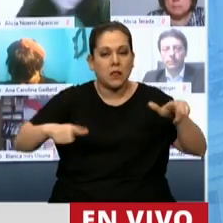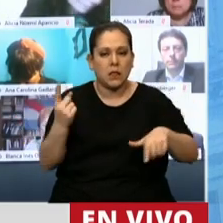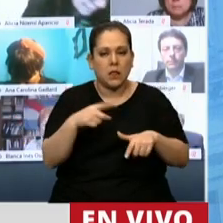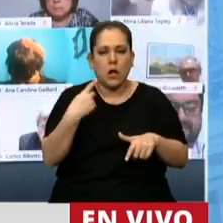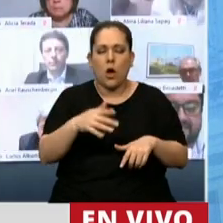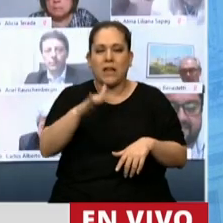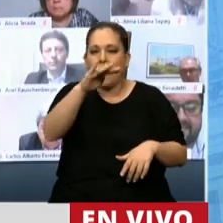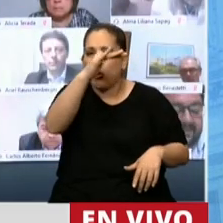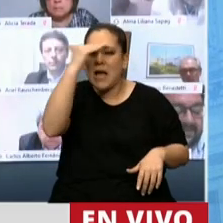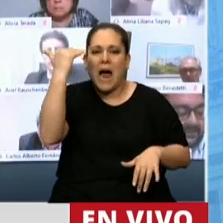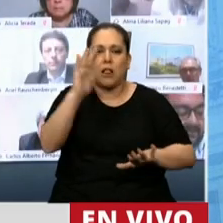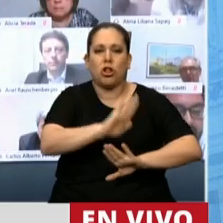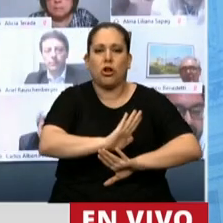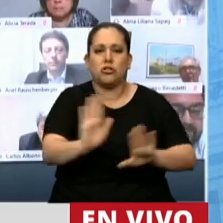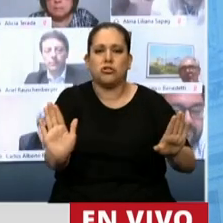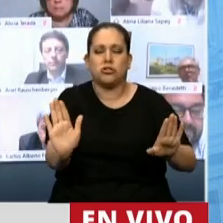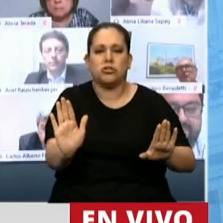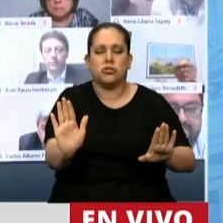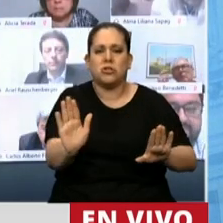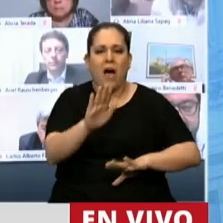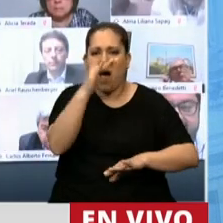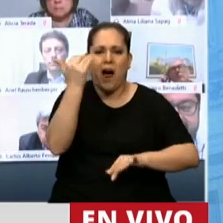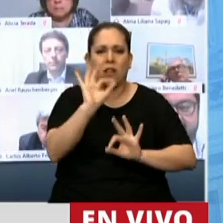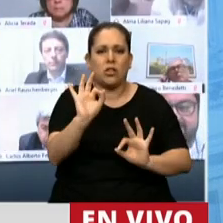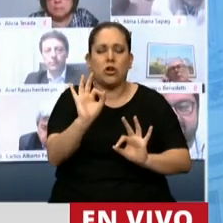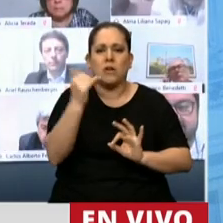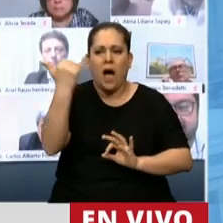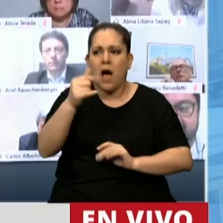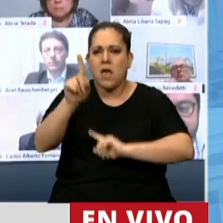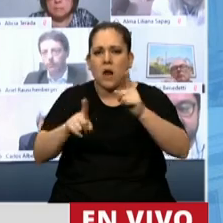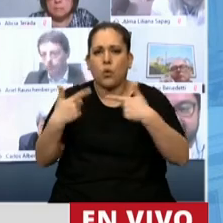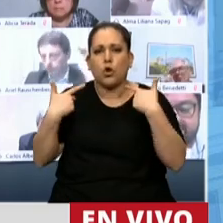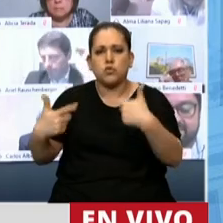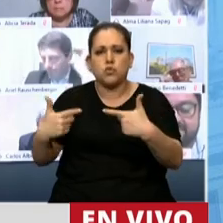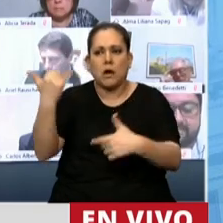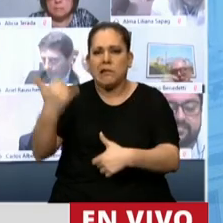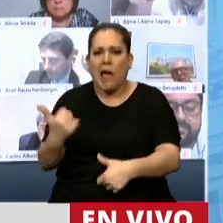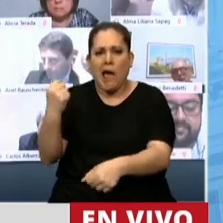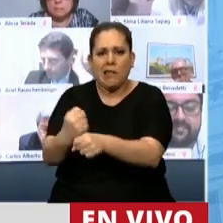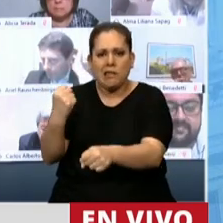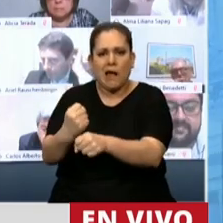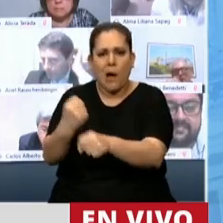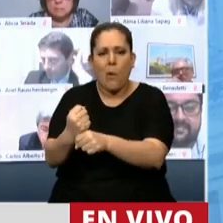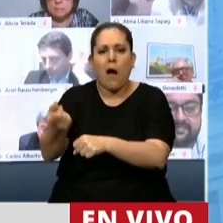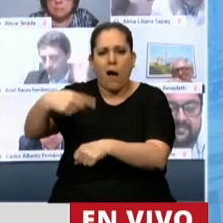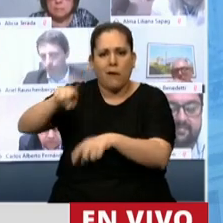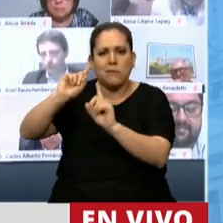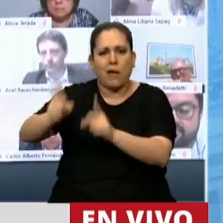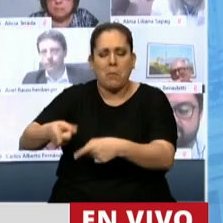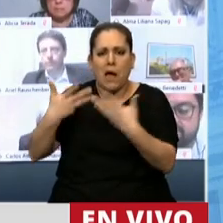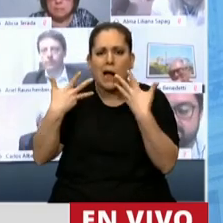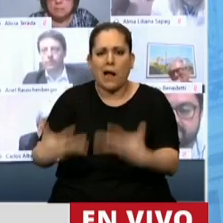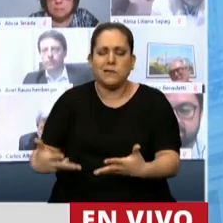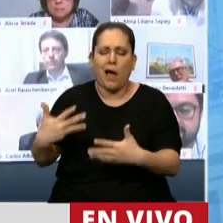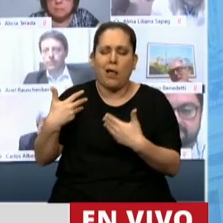hartando, señores. Los que tienen la suerte de tener un trabajo, porque ya están podridos del atropello y del